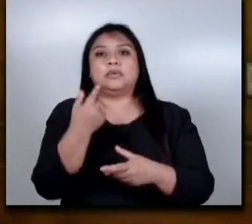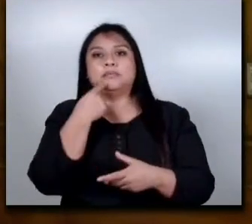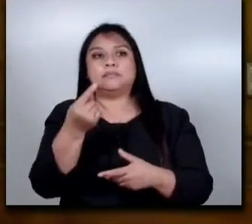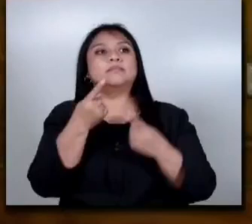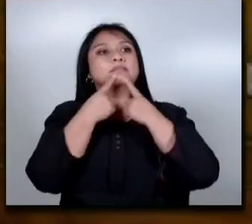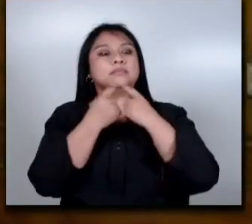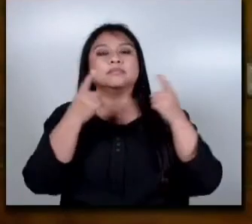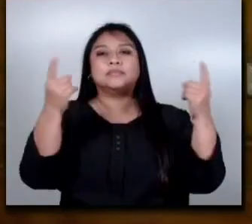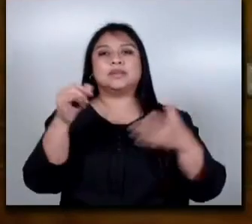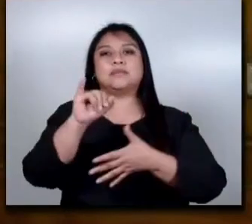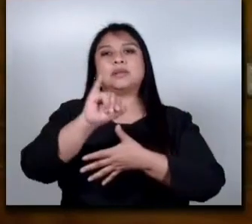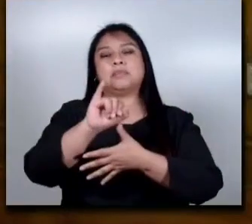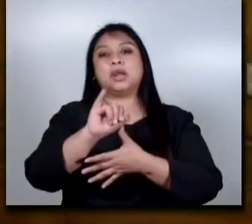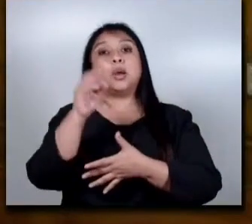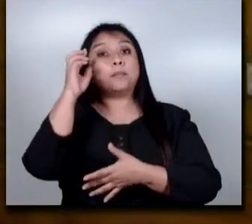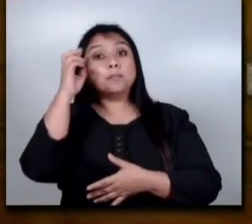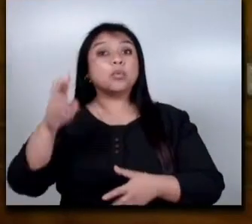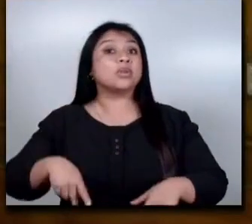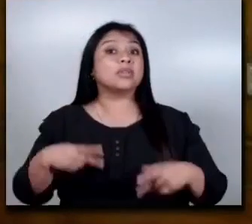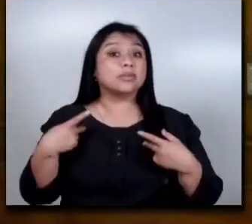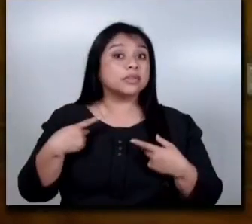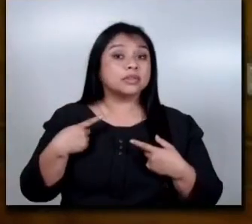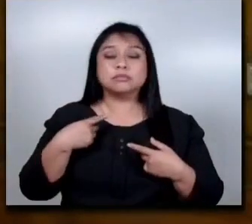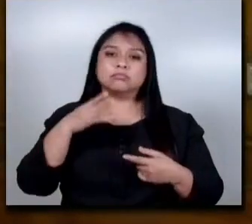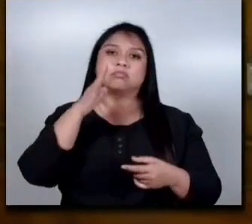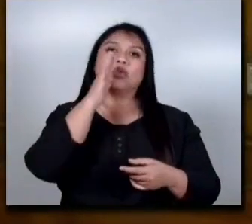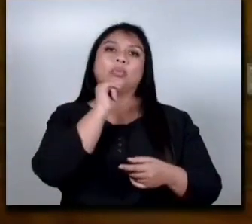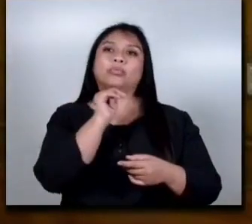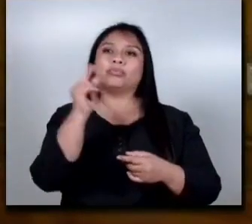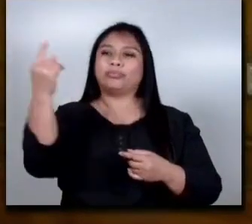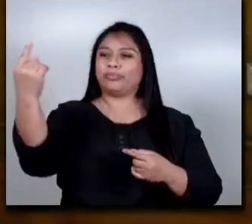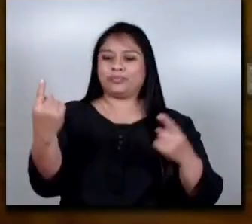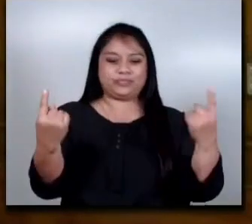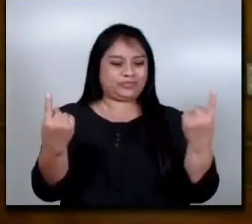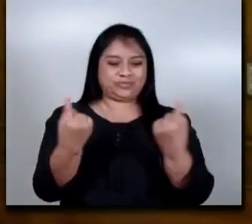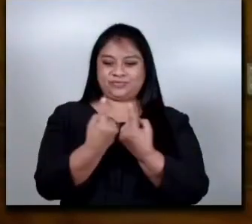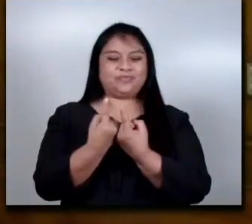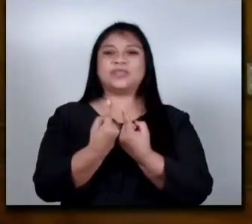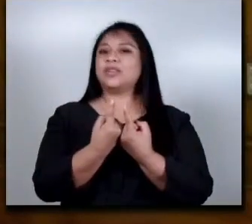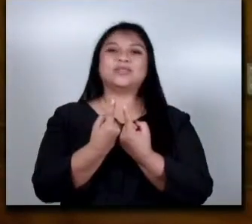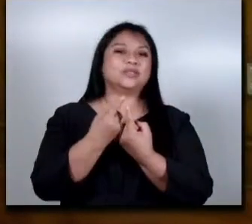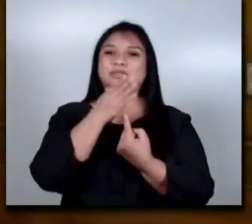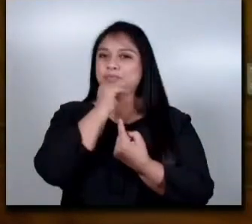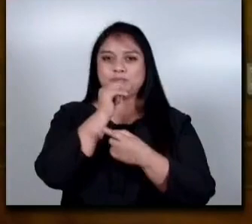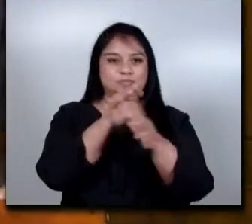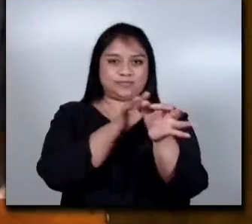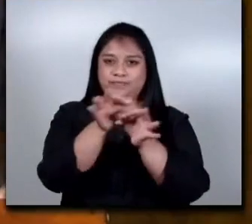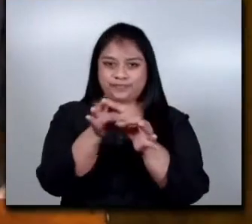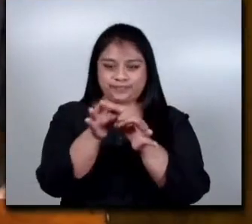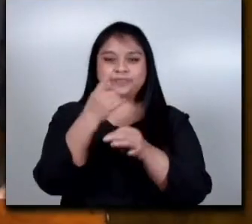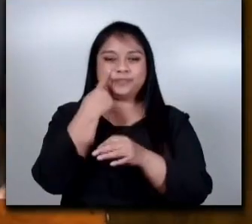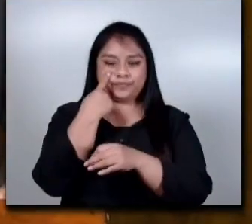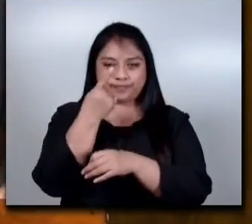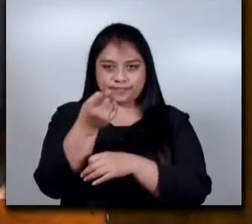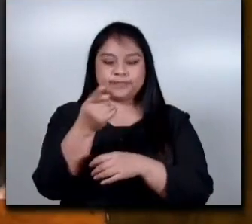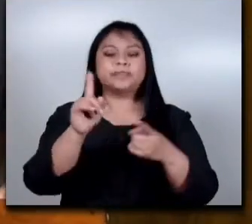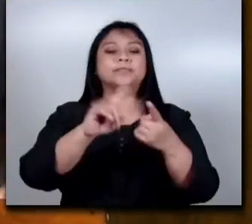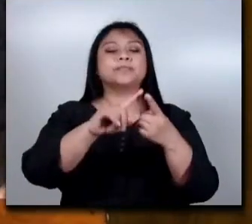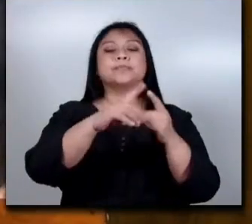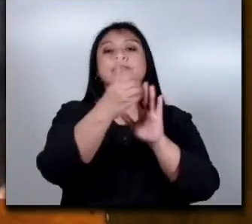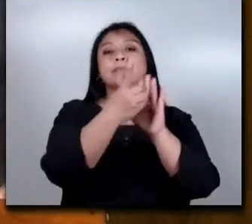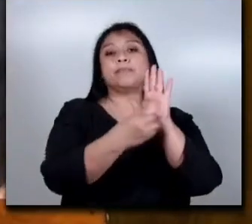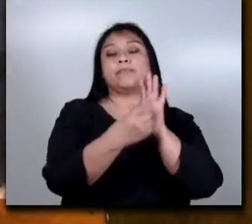por la vida no podemos unir una cosa con la otra y explico las razones. El Decreto Ley 18